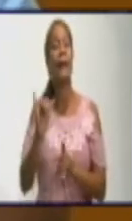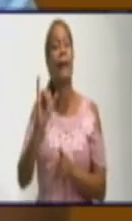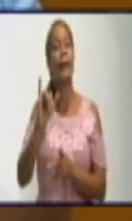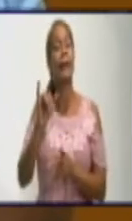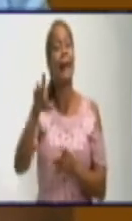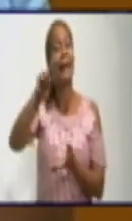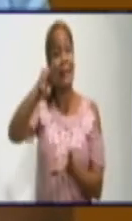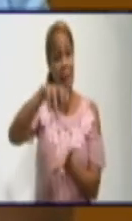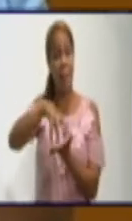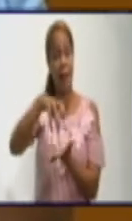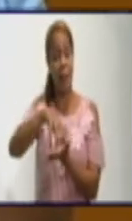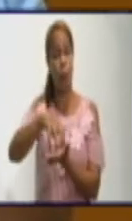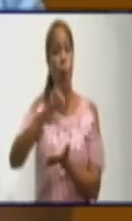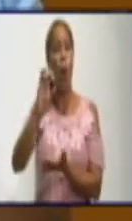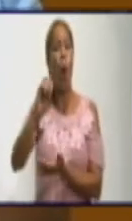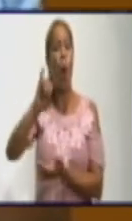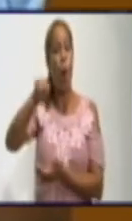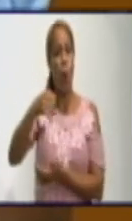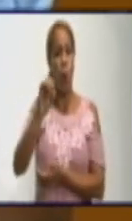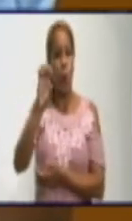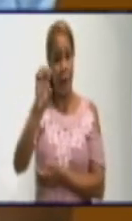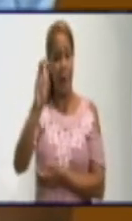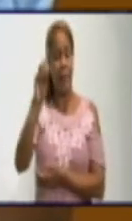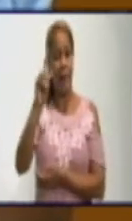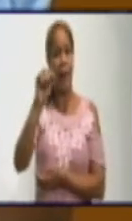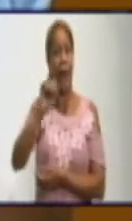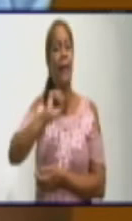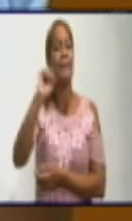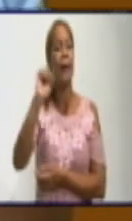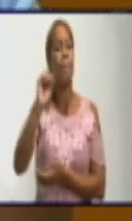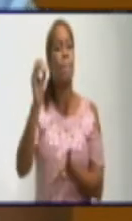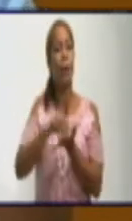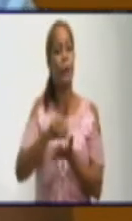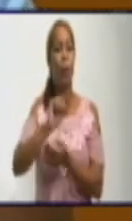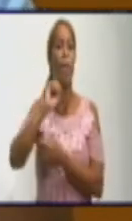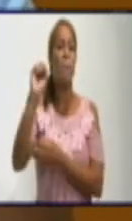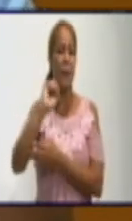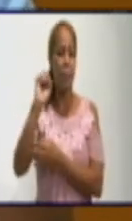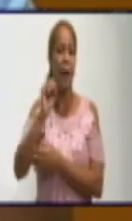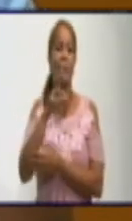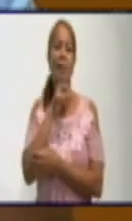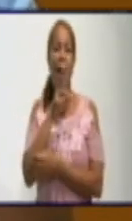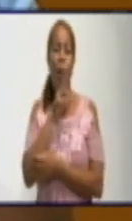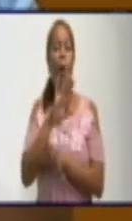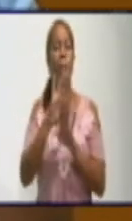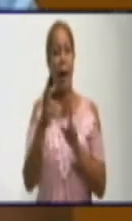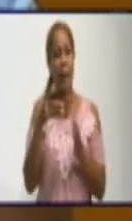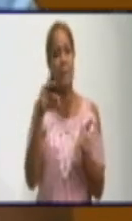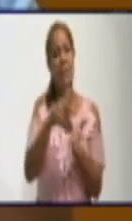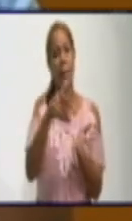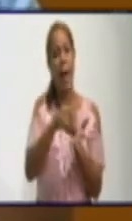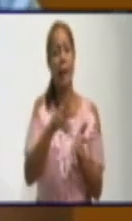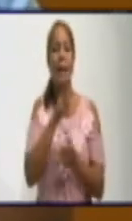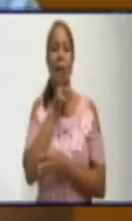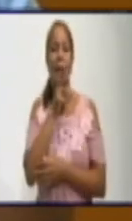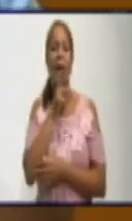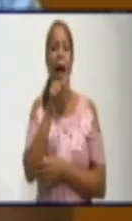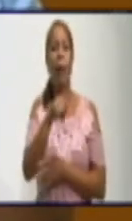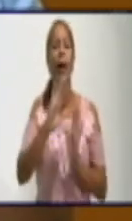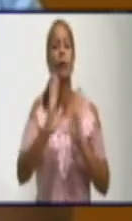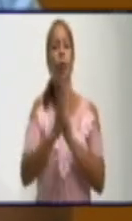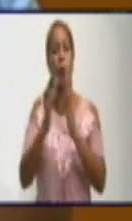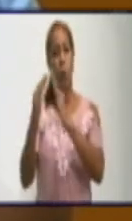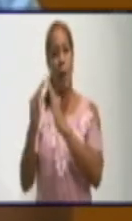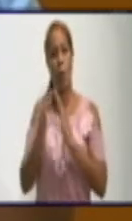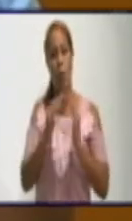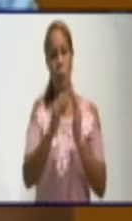varias ocasiones carros internos de nosotros, donde se ha llevado el agua, nos hemos visto limitados por el tema del combustible, pero donde se le ha podido llegar, principalmente a los